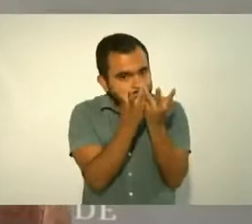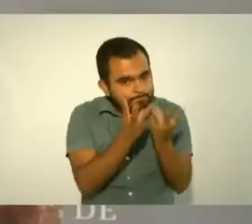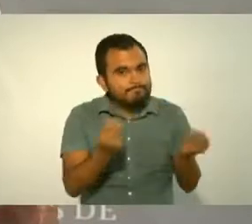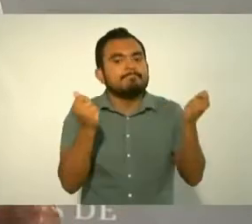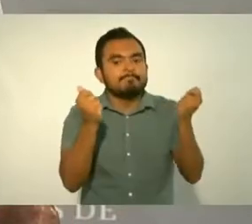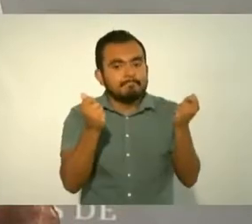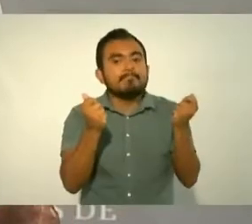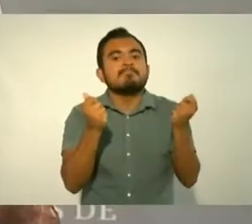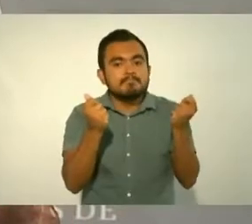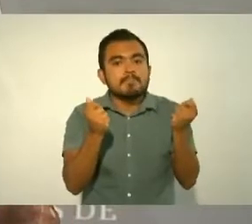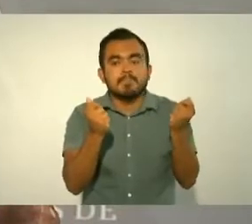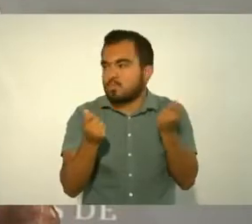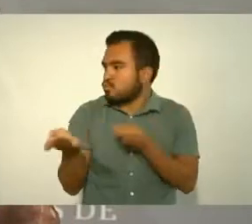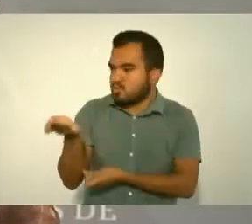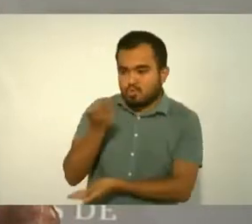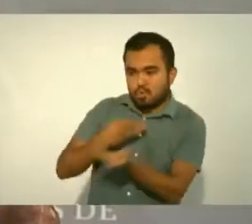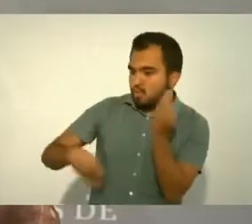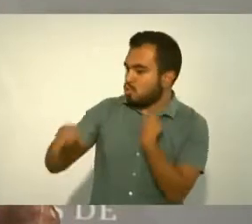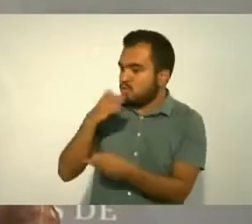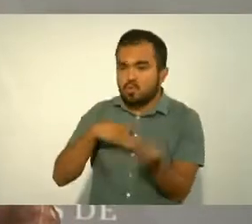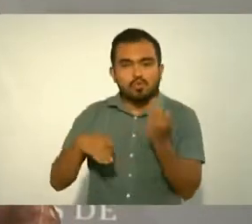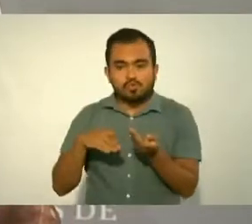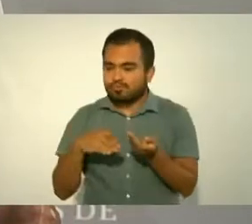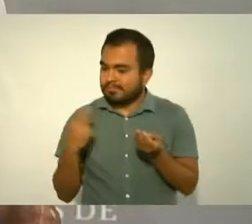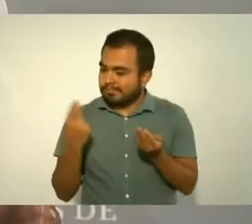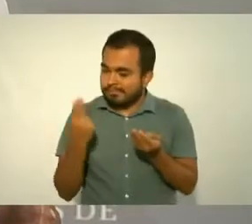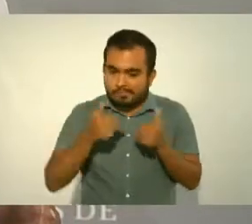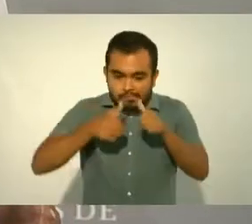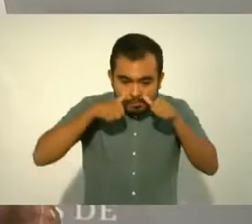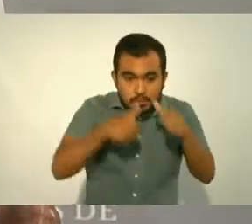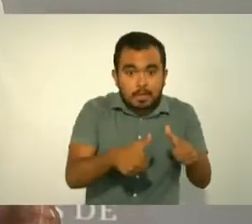actuamos enfrentando la pandemia,